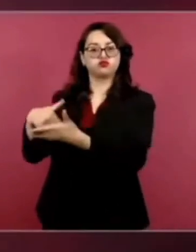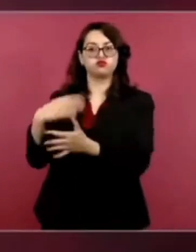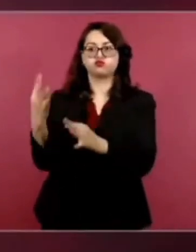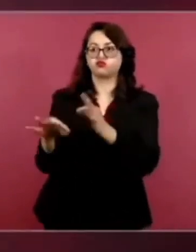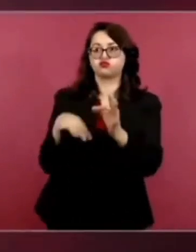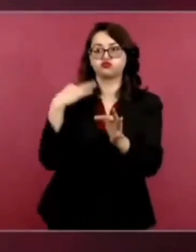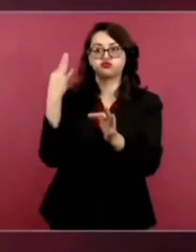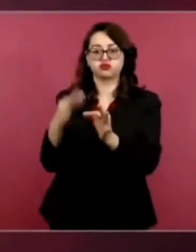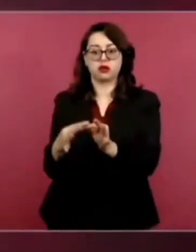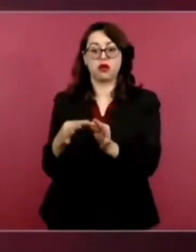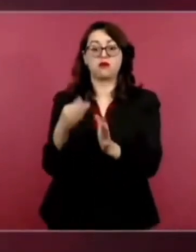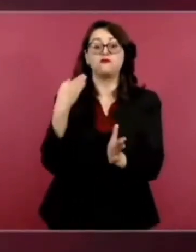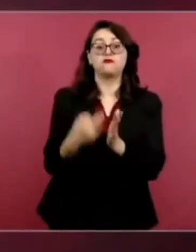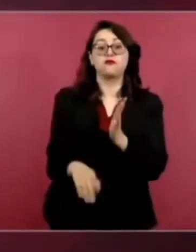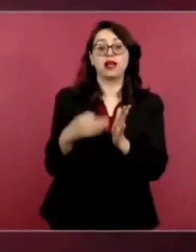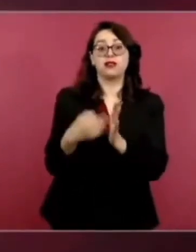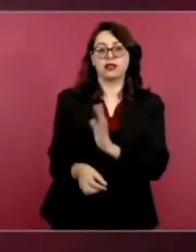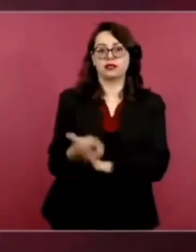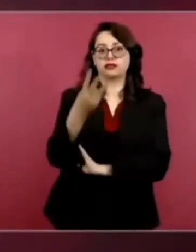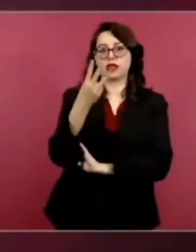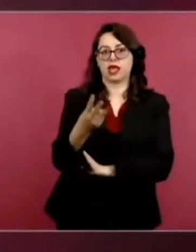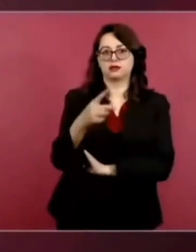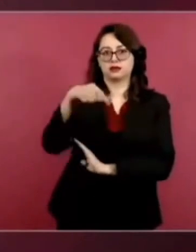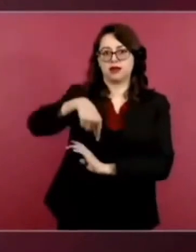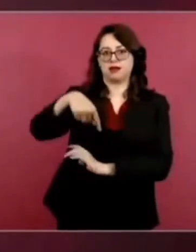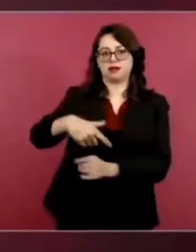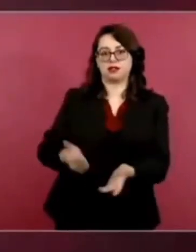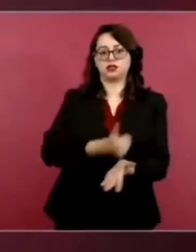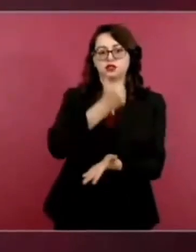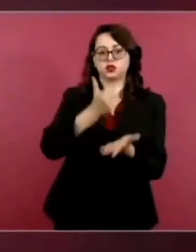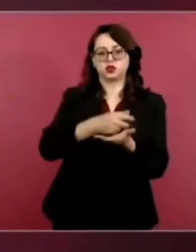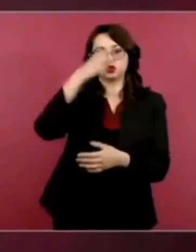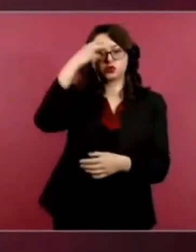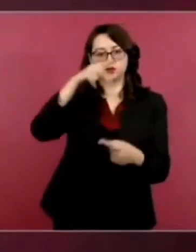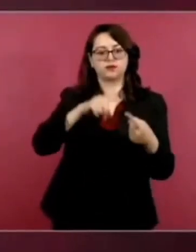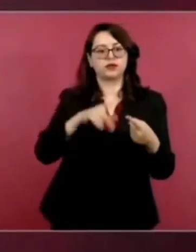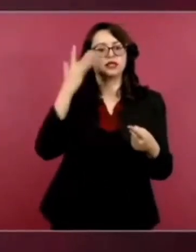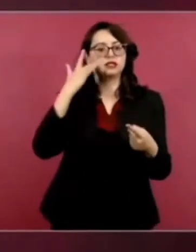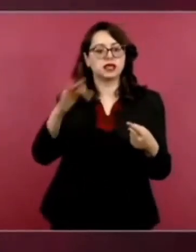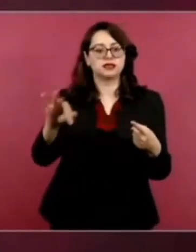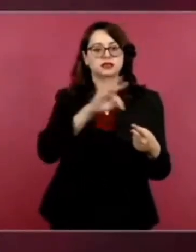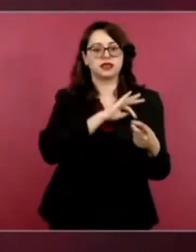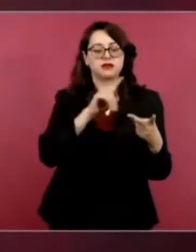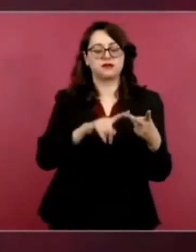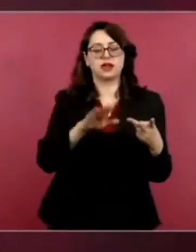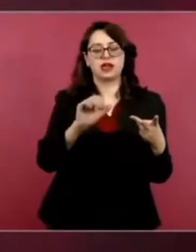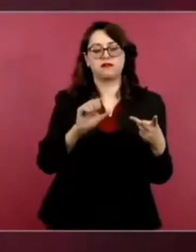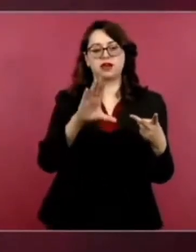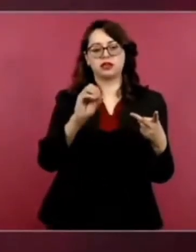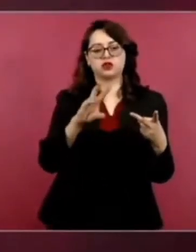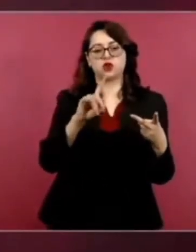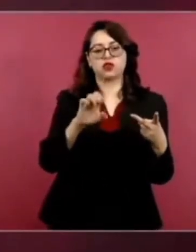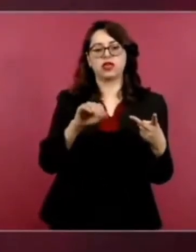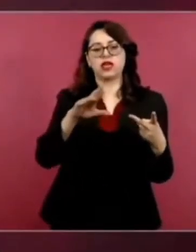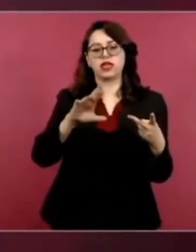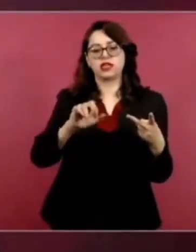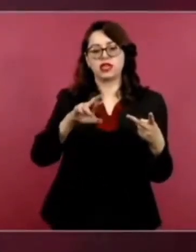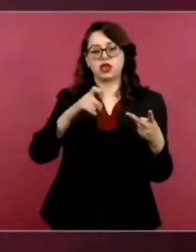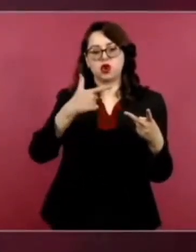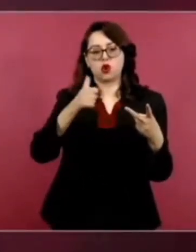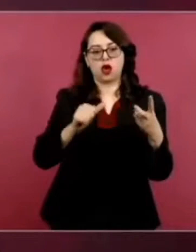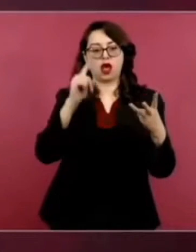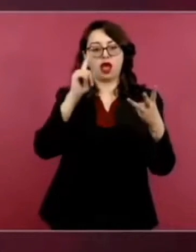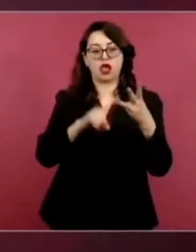construyendo tres estaciones en la Ciudad de México, Santa Fe, Vasco de Quiroga y Observatorio, que es la